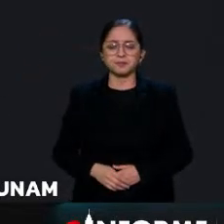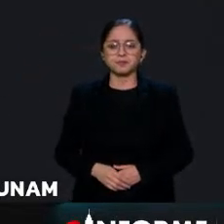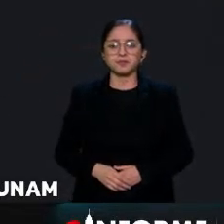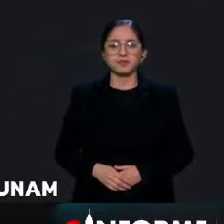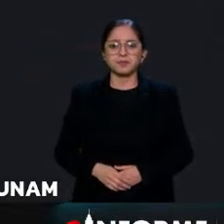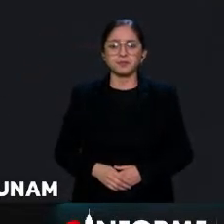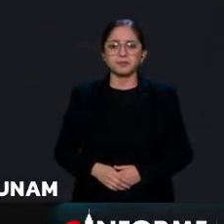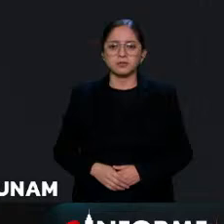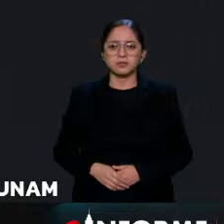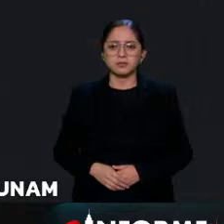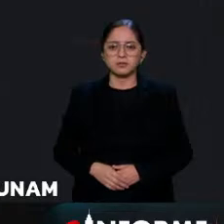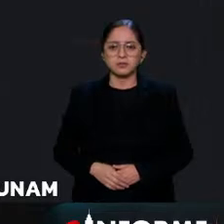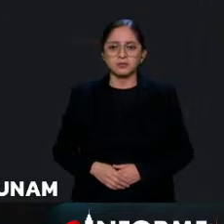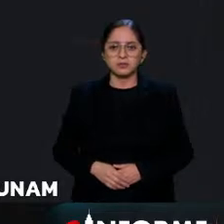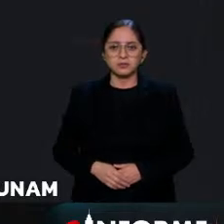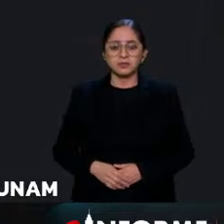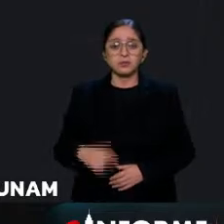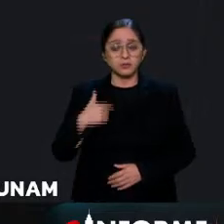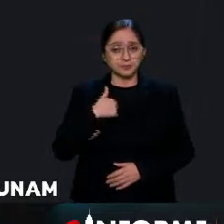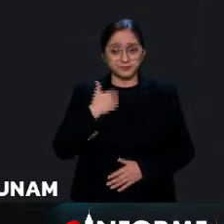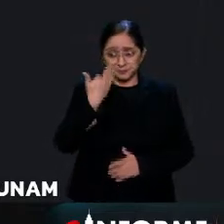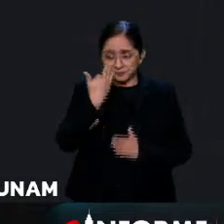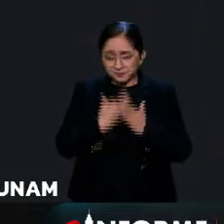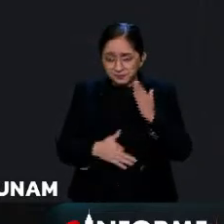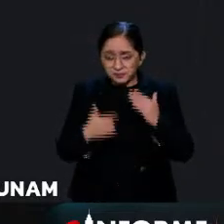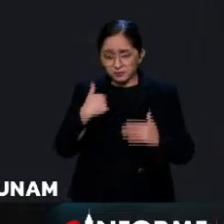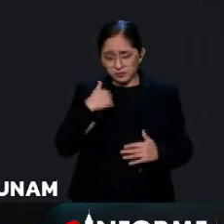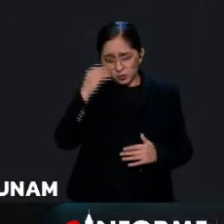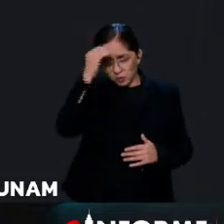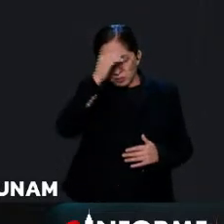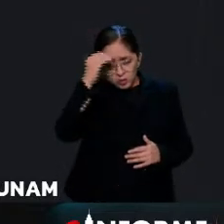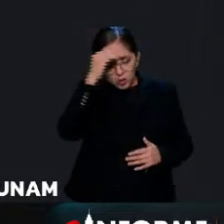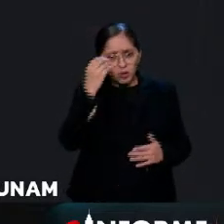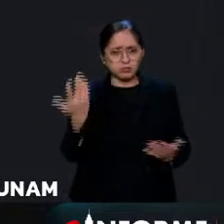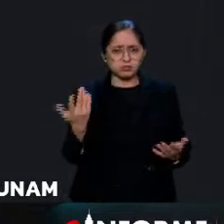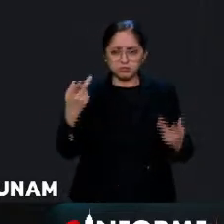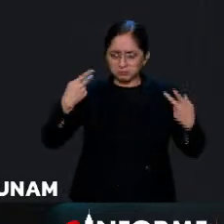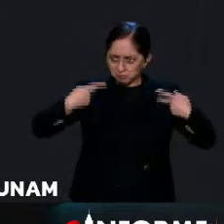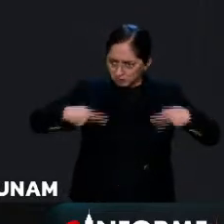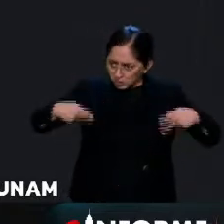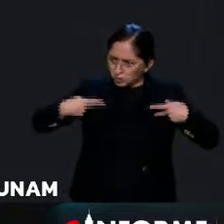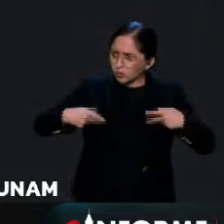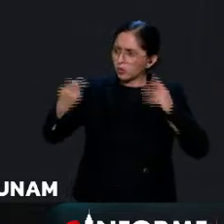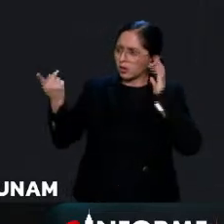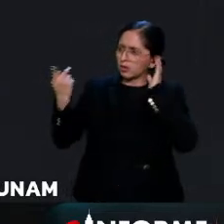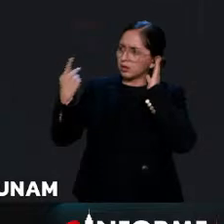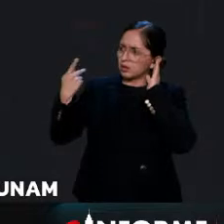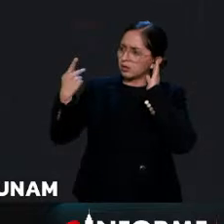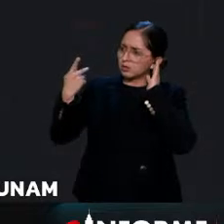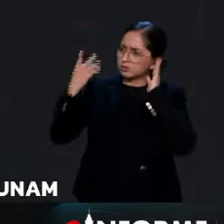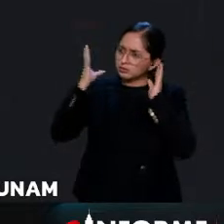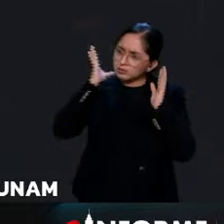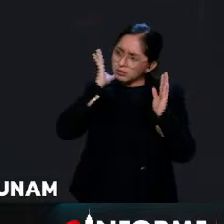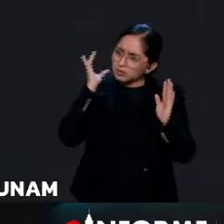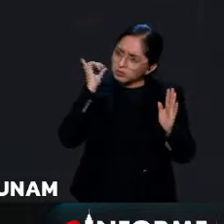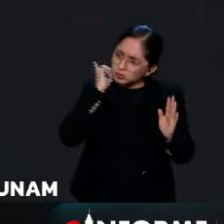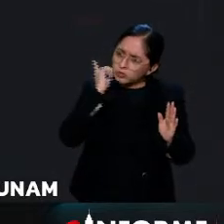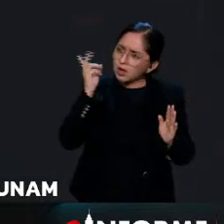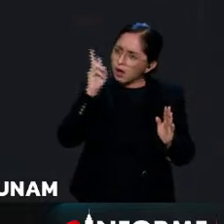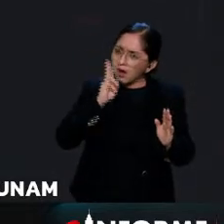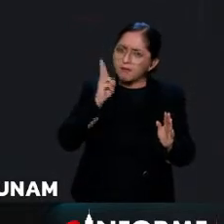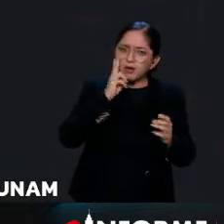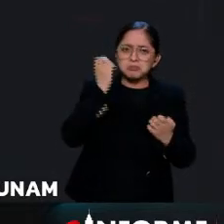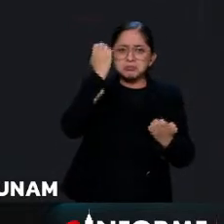si posicionamientos de los propios legisladores los ponen